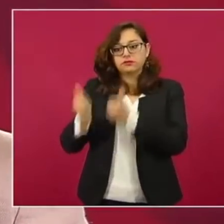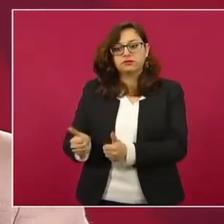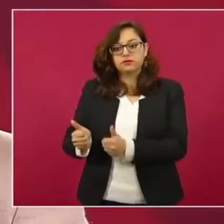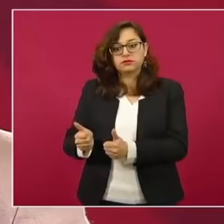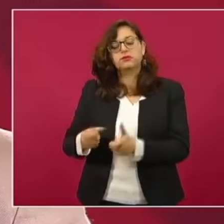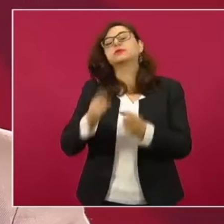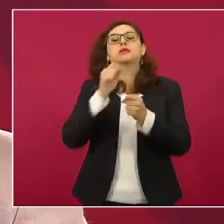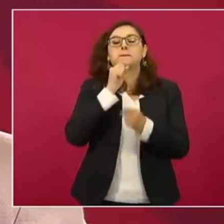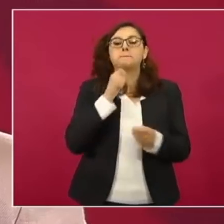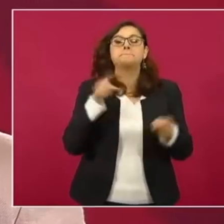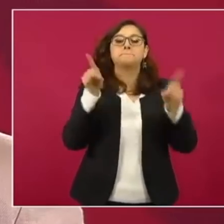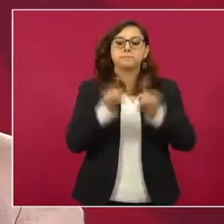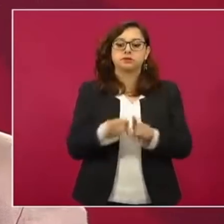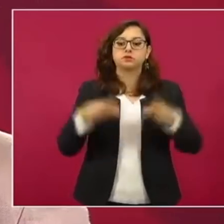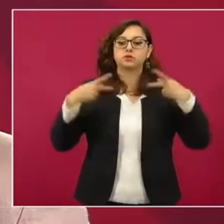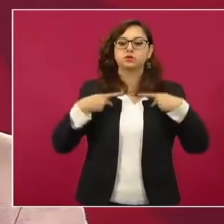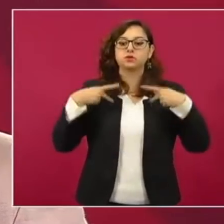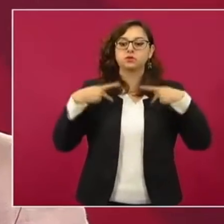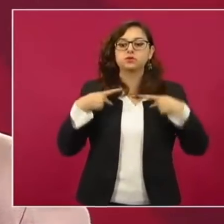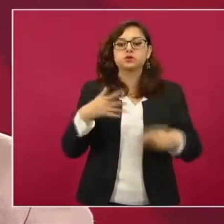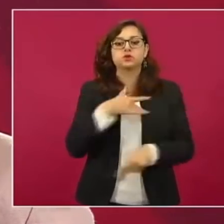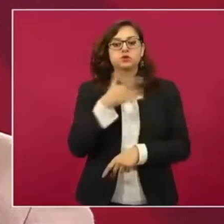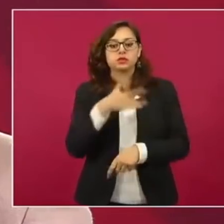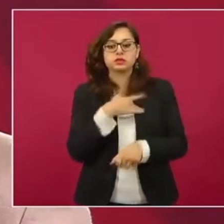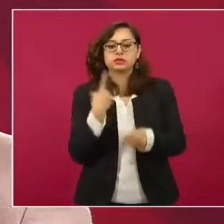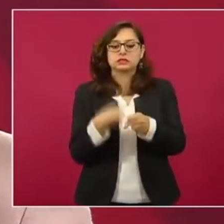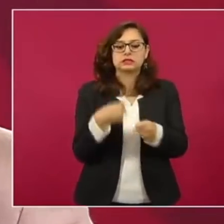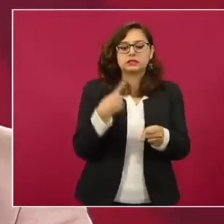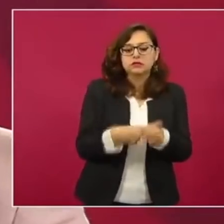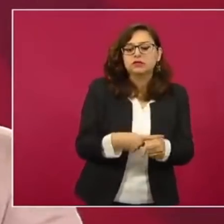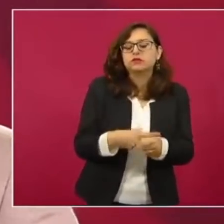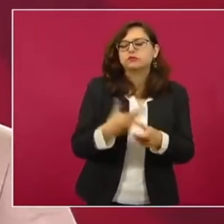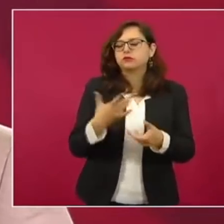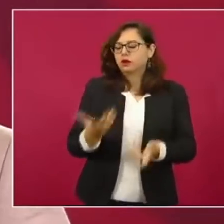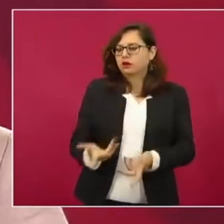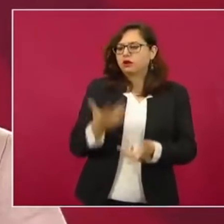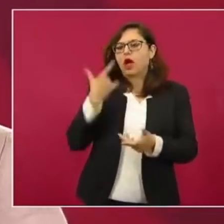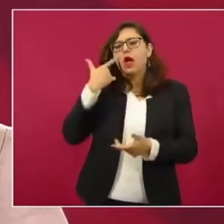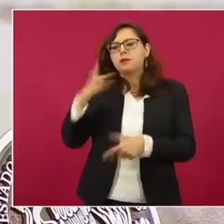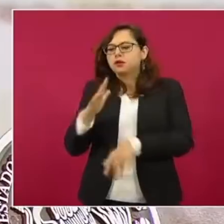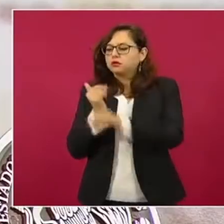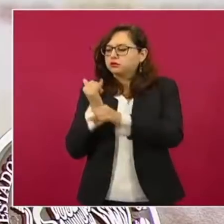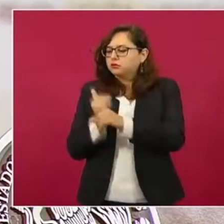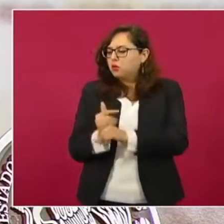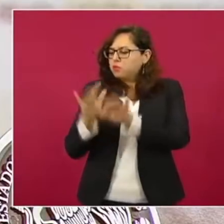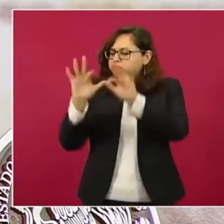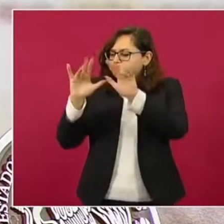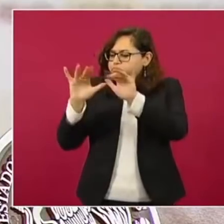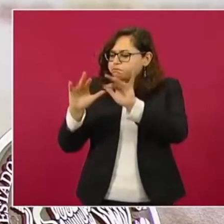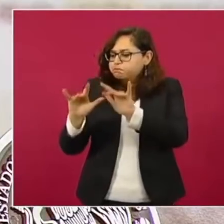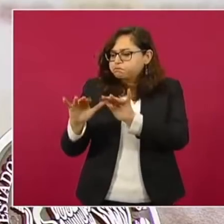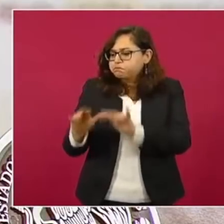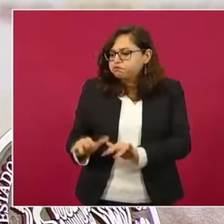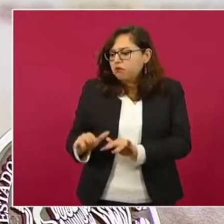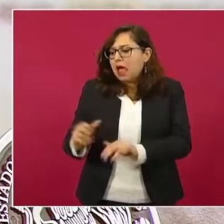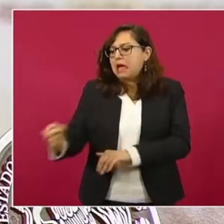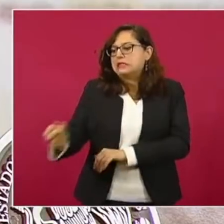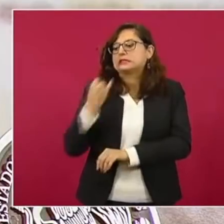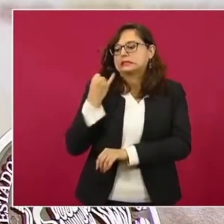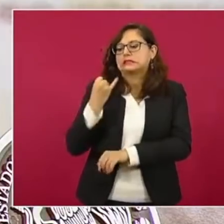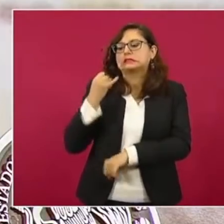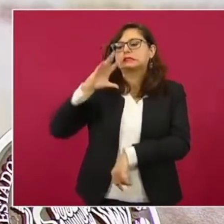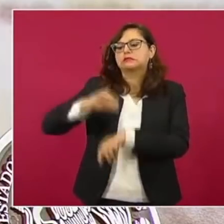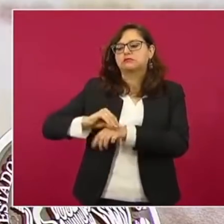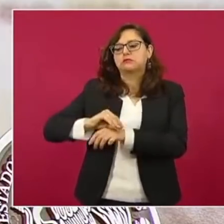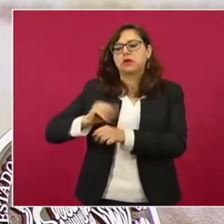que tengan síntomas puedan, a través de un formulario, llenarlo y poder acceder a la incapacidad temporal.